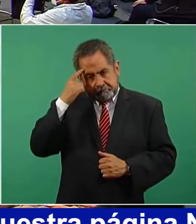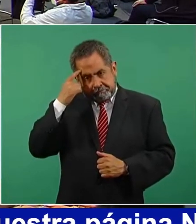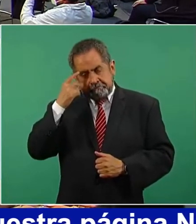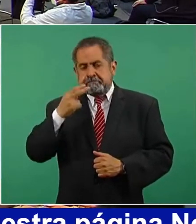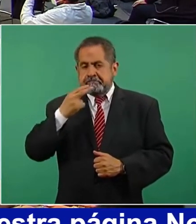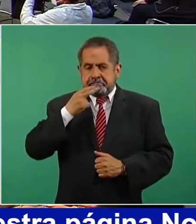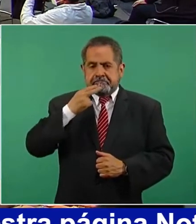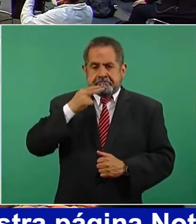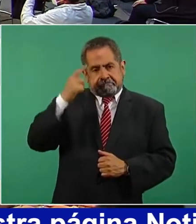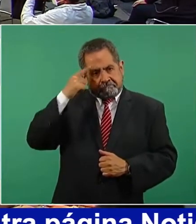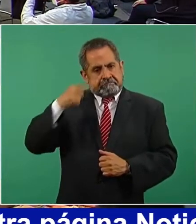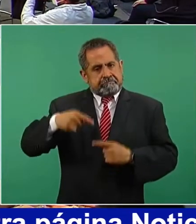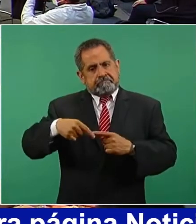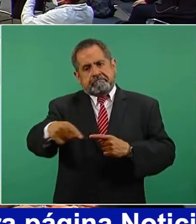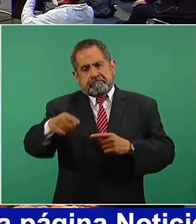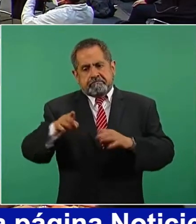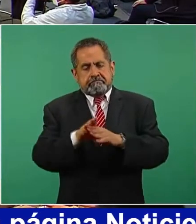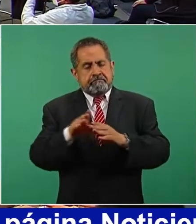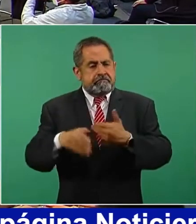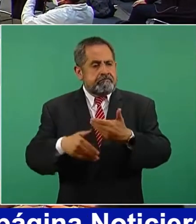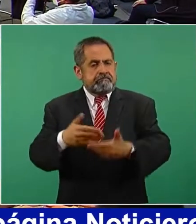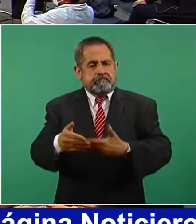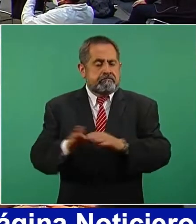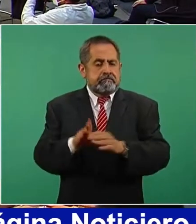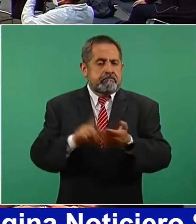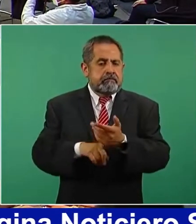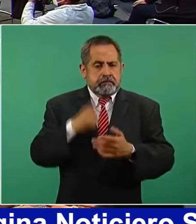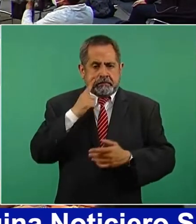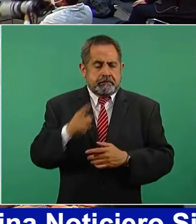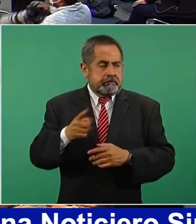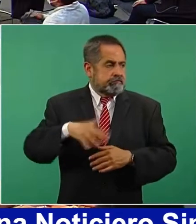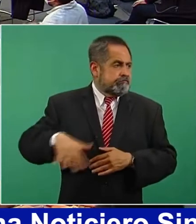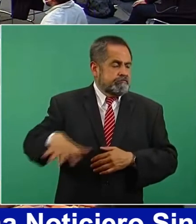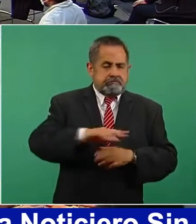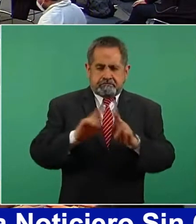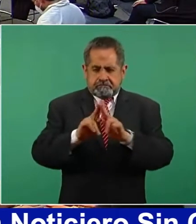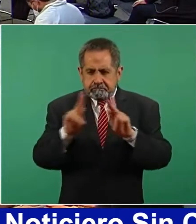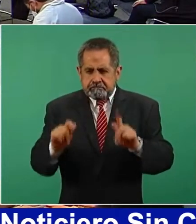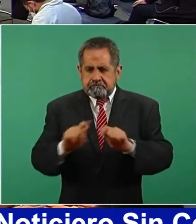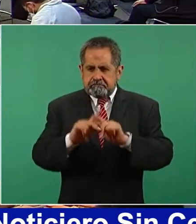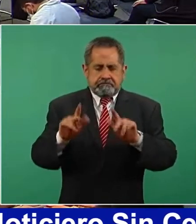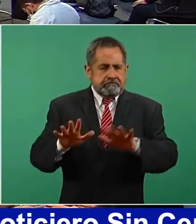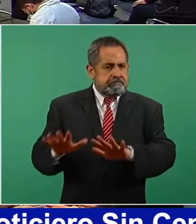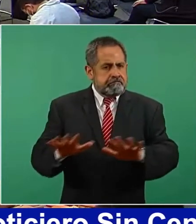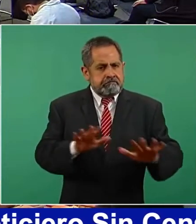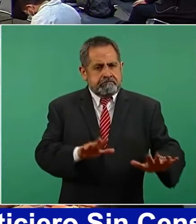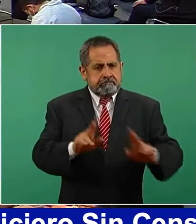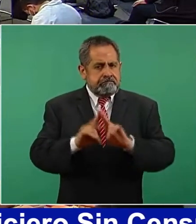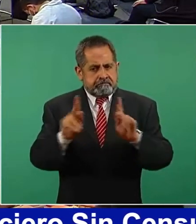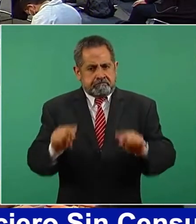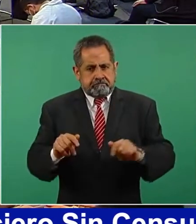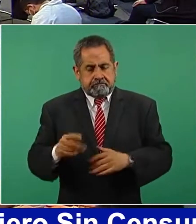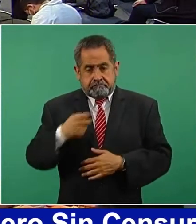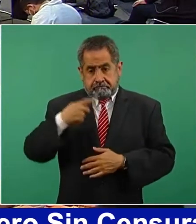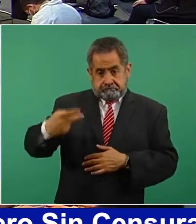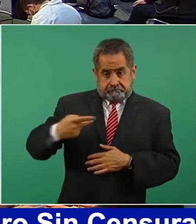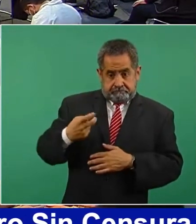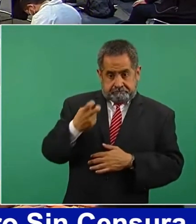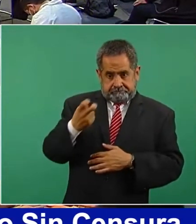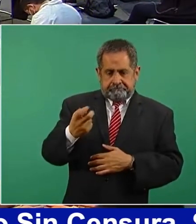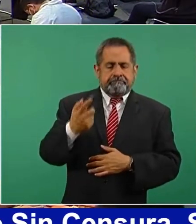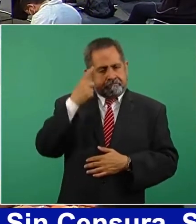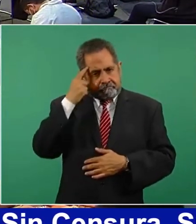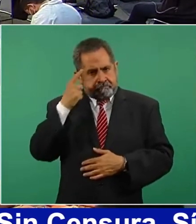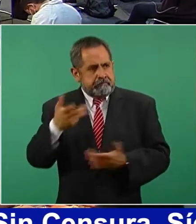llevar a pacificar por completo el país, por lo que preguntas qué